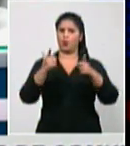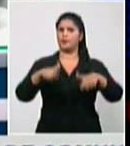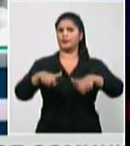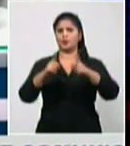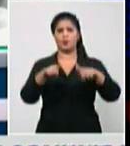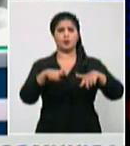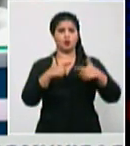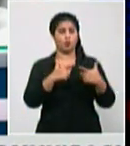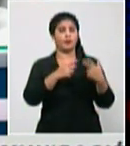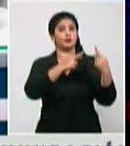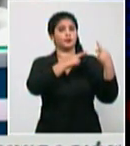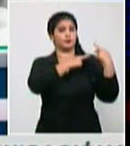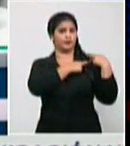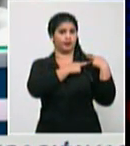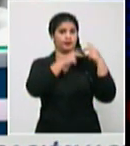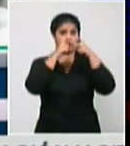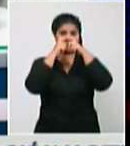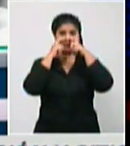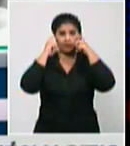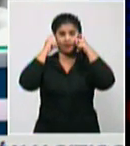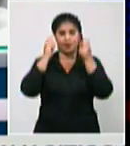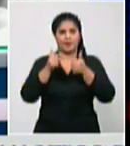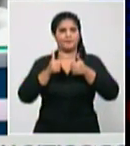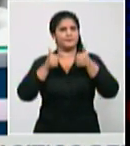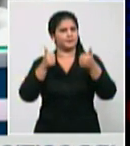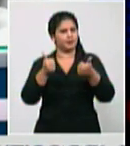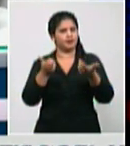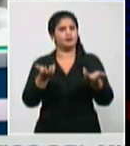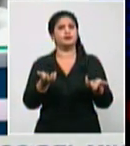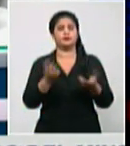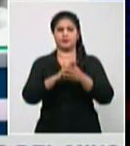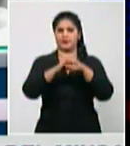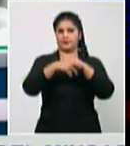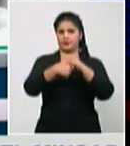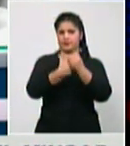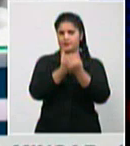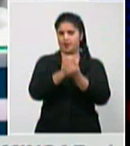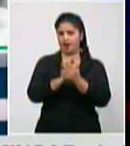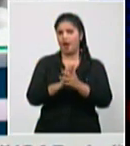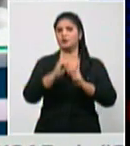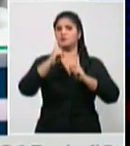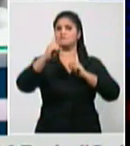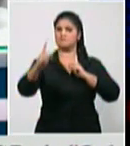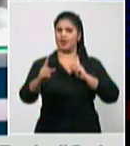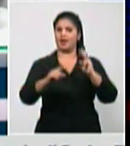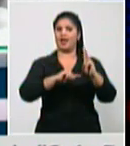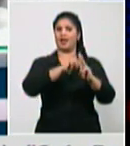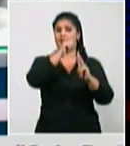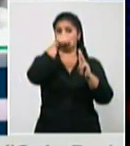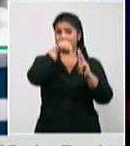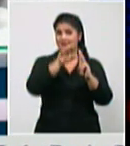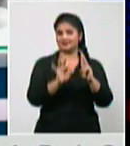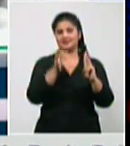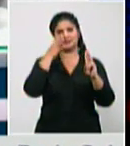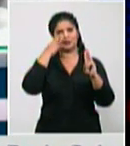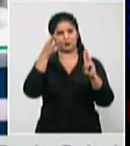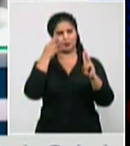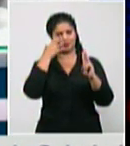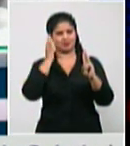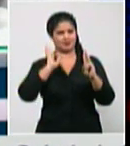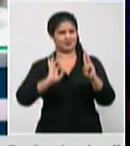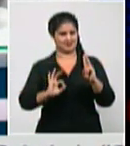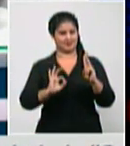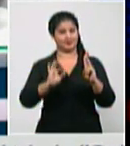el uso correcto del nasoguco el distanciamiento físico y por supuesto la desinfección constante de las